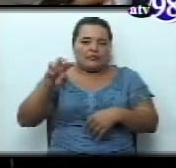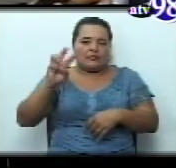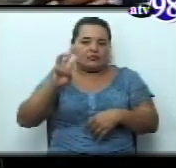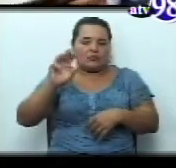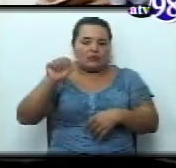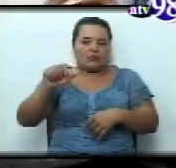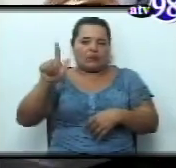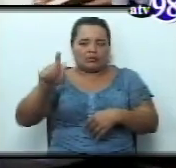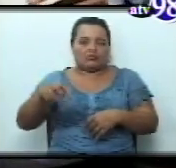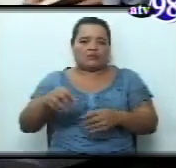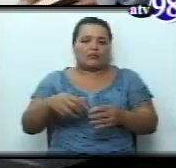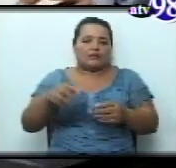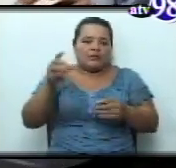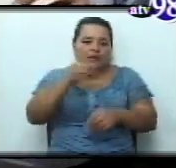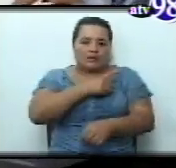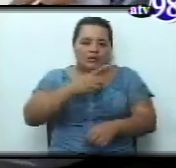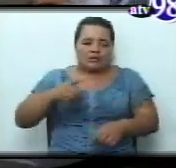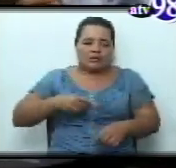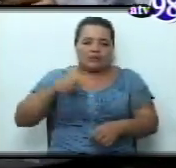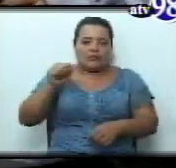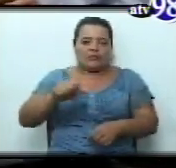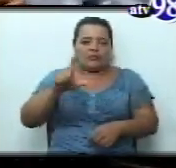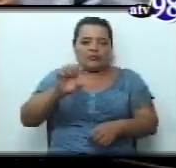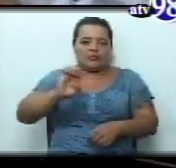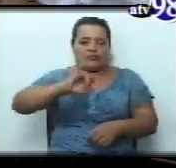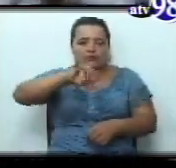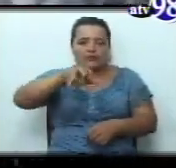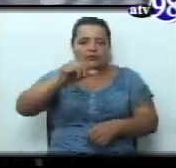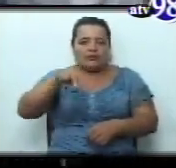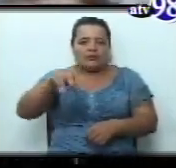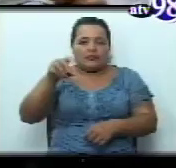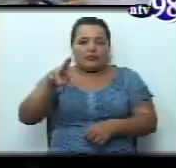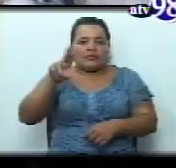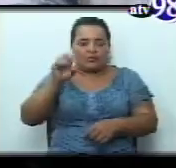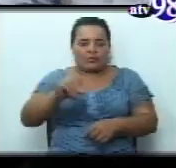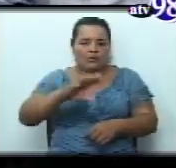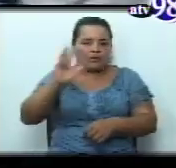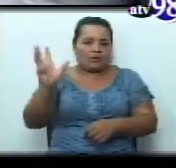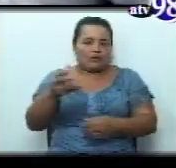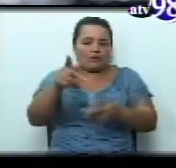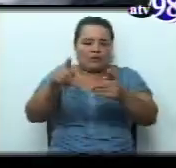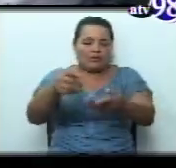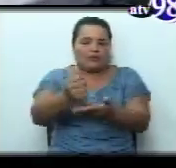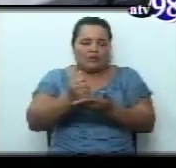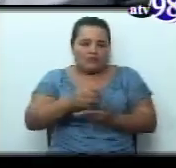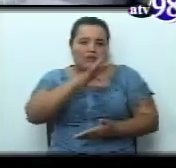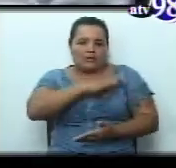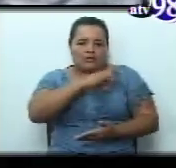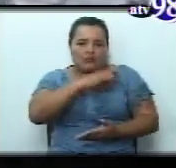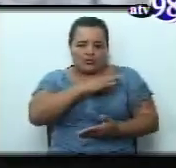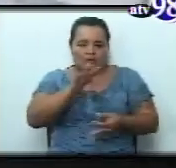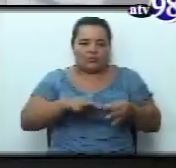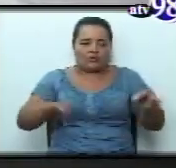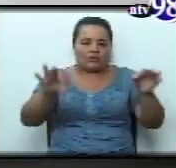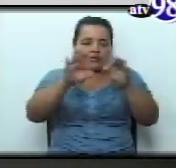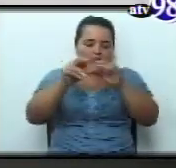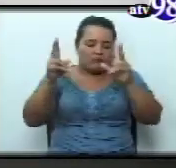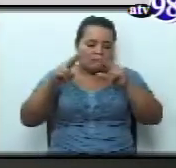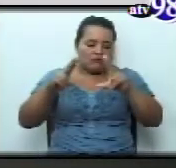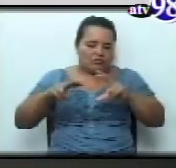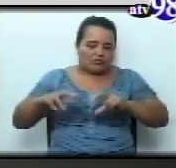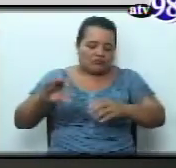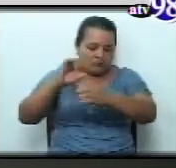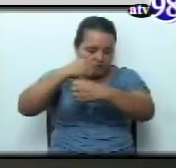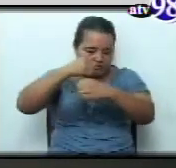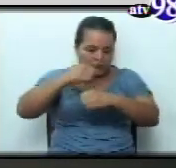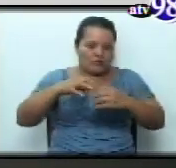Alejandro Bolaños, señala la aprobación de una pensión de gracia vitalicia a todos los afectados en su salud por los químicos emitidos por esta